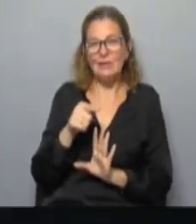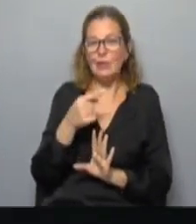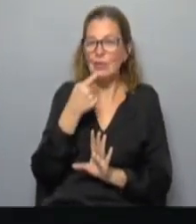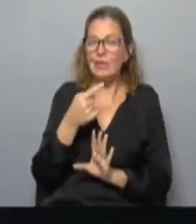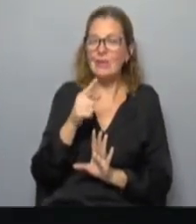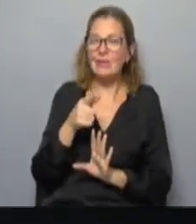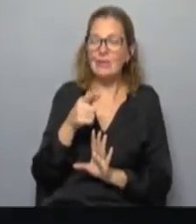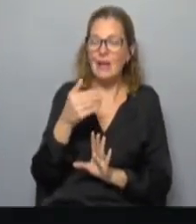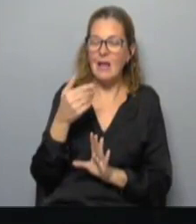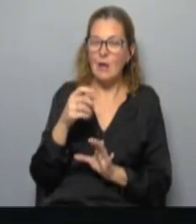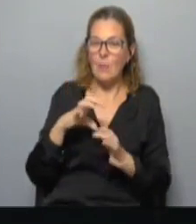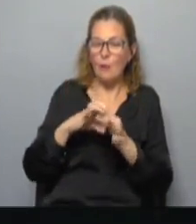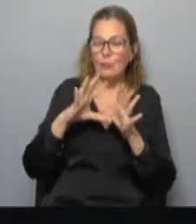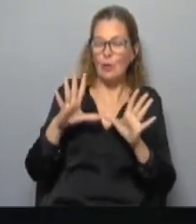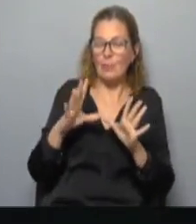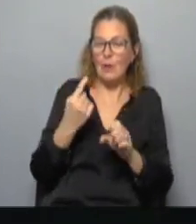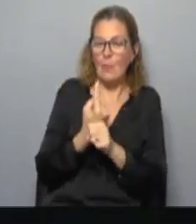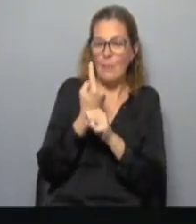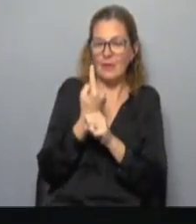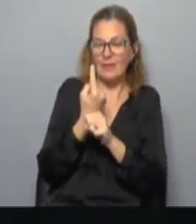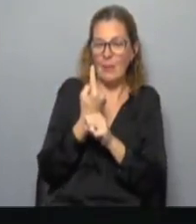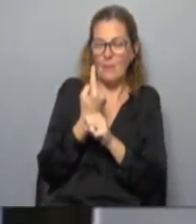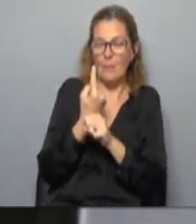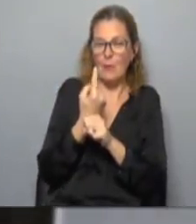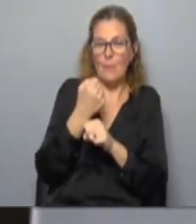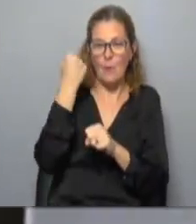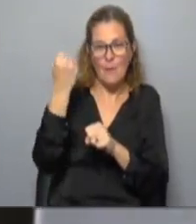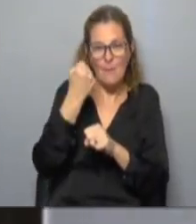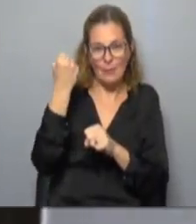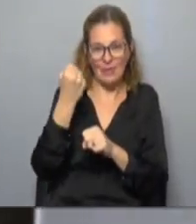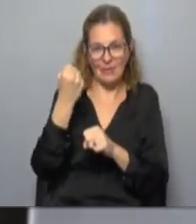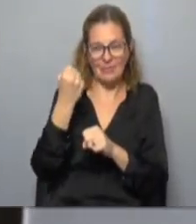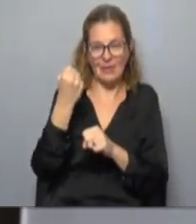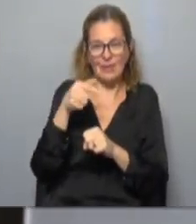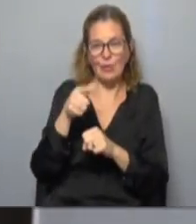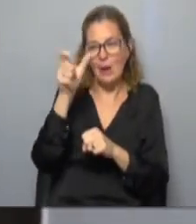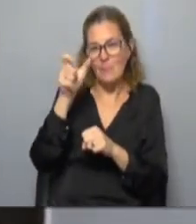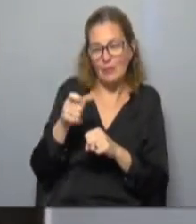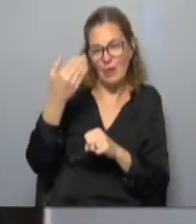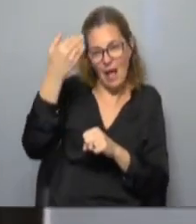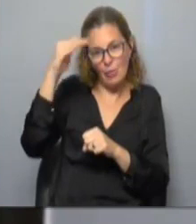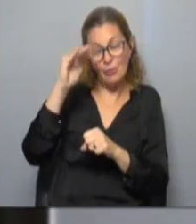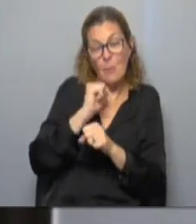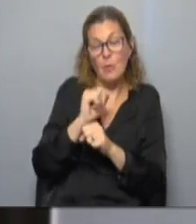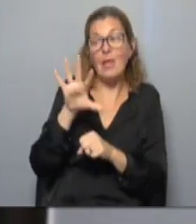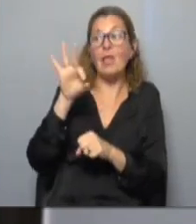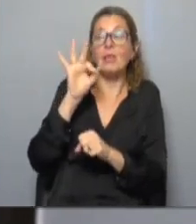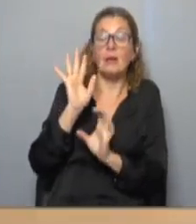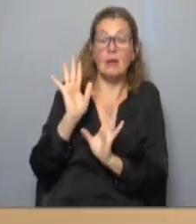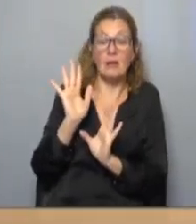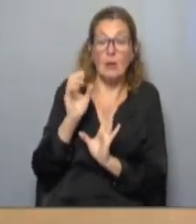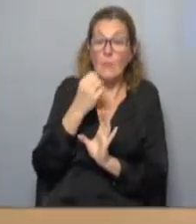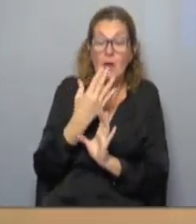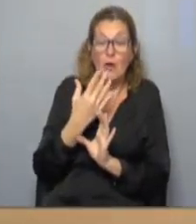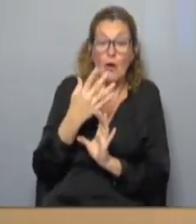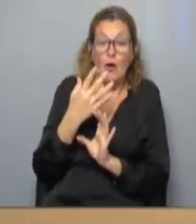reafirma a la autonomía como principio bioético fundamental. Esto conlleva que las personas adultas puedan decidir cuáles son las